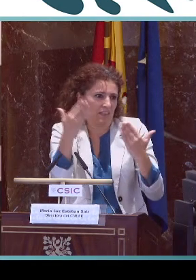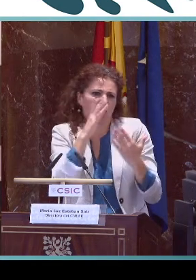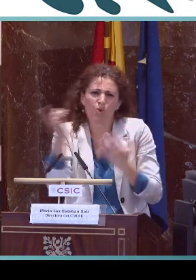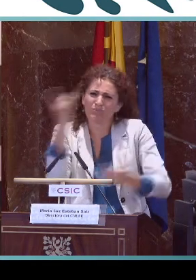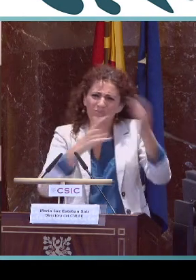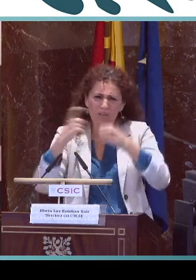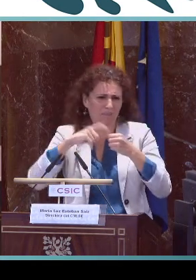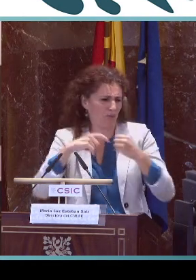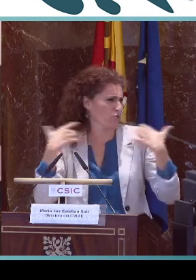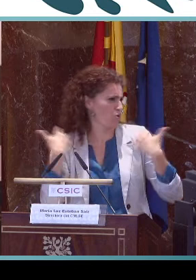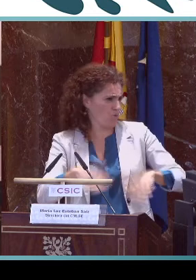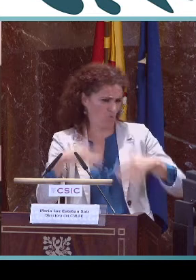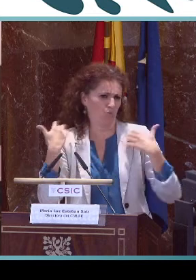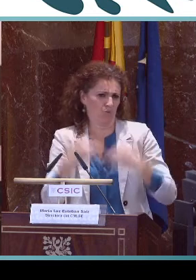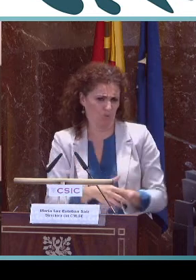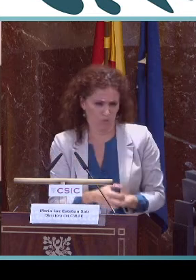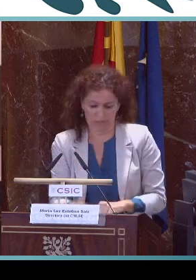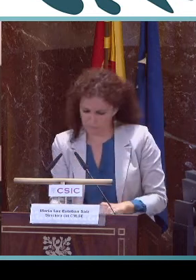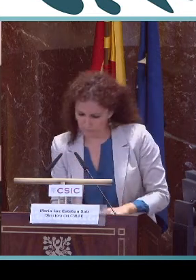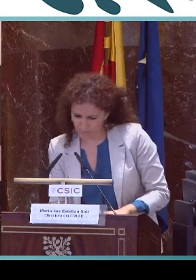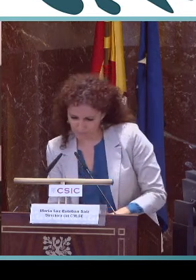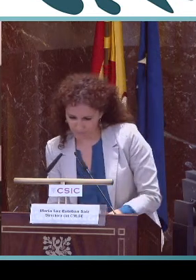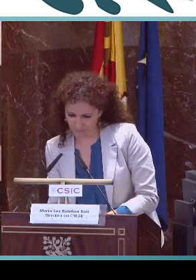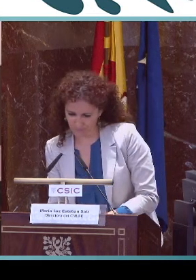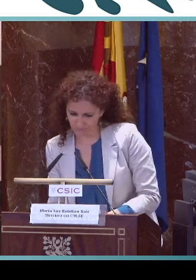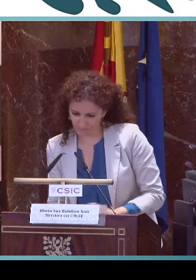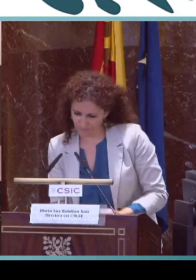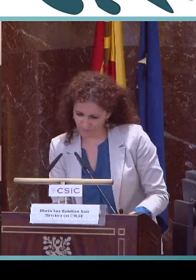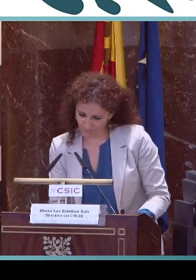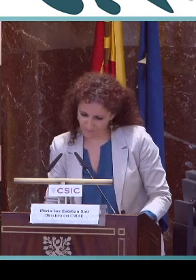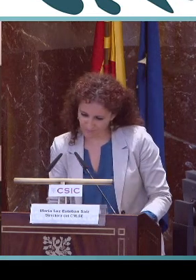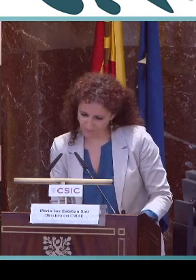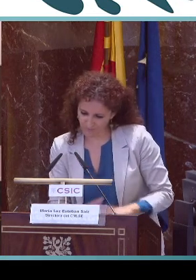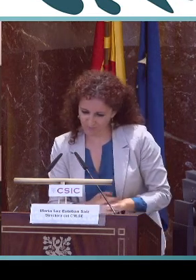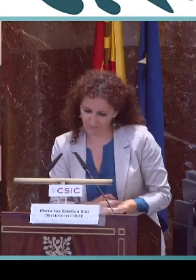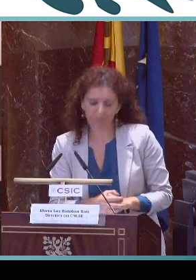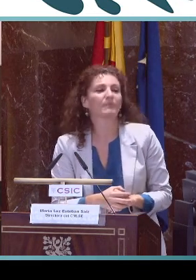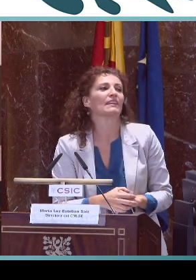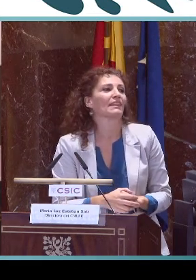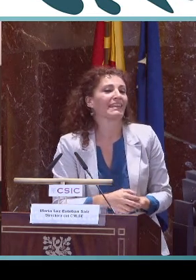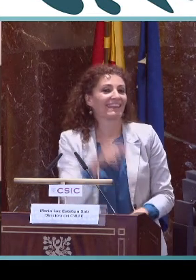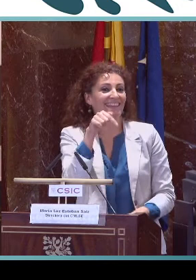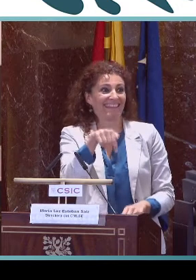A todas las personas que han enviado comunicaciones quiero darles las gracias porque ha habido un alto nivel de participación.